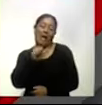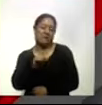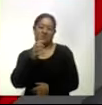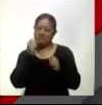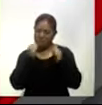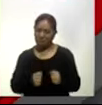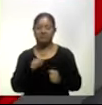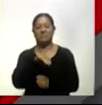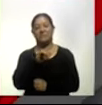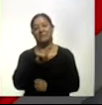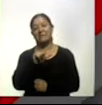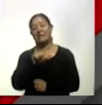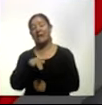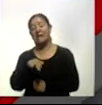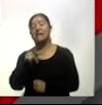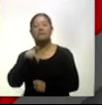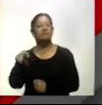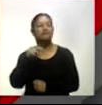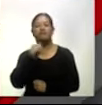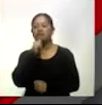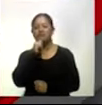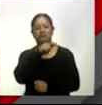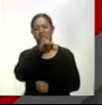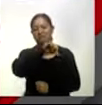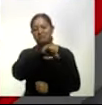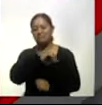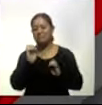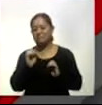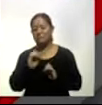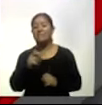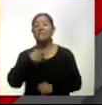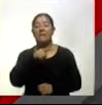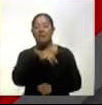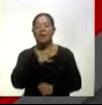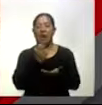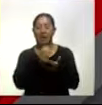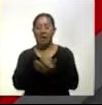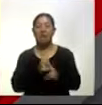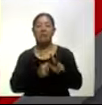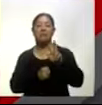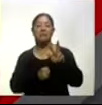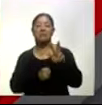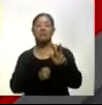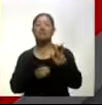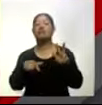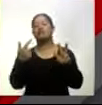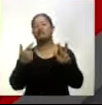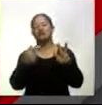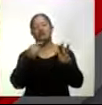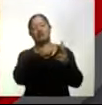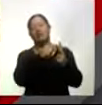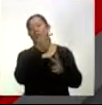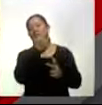no ha perdido en la reanudación de la temporada apenas ha salvado 12 puntos de 18 posibles mientras que el Madrid que tiene un compromiso menos